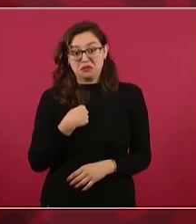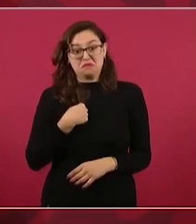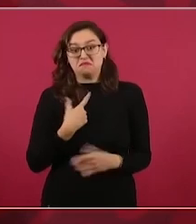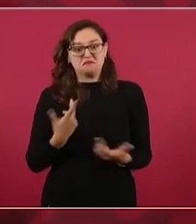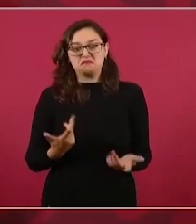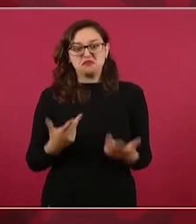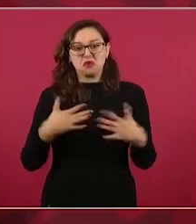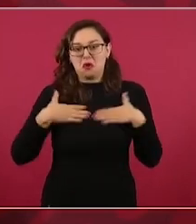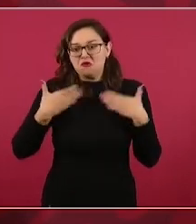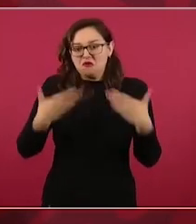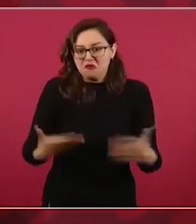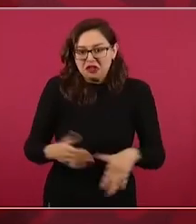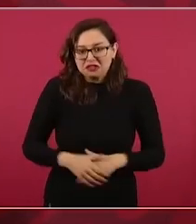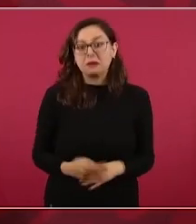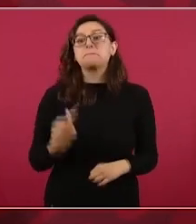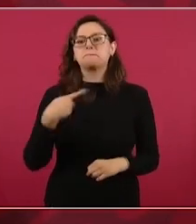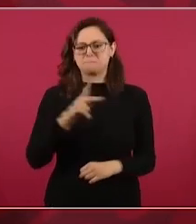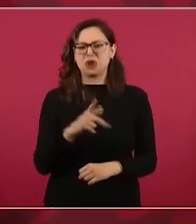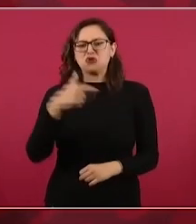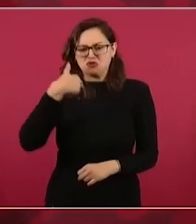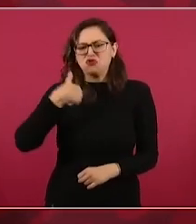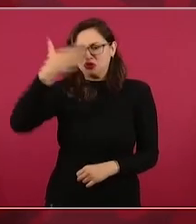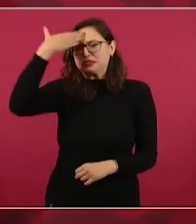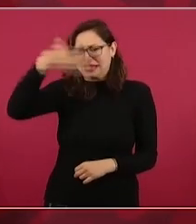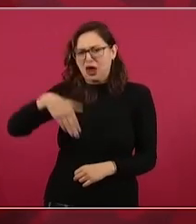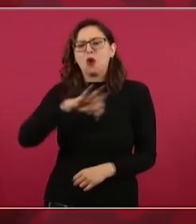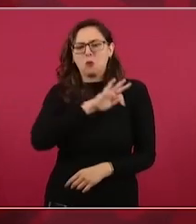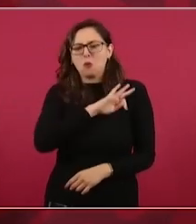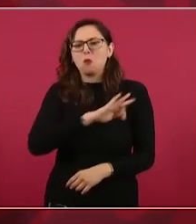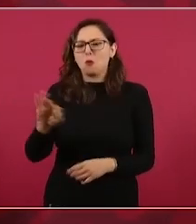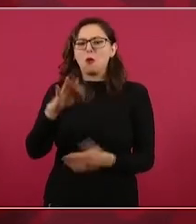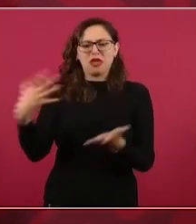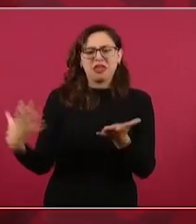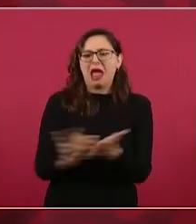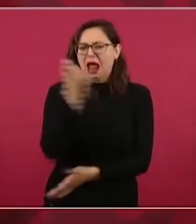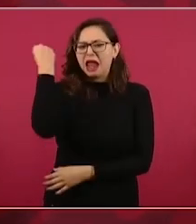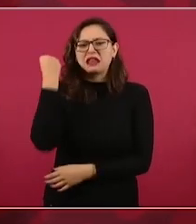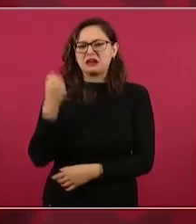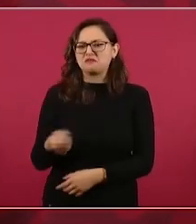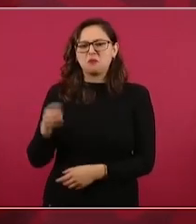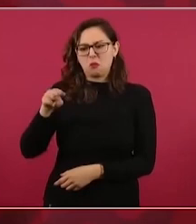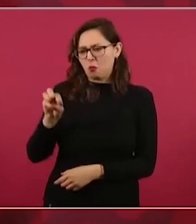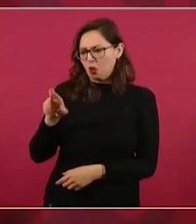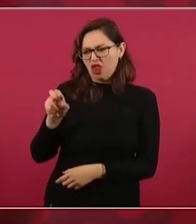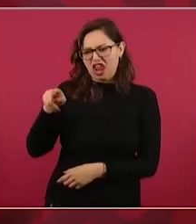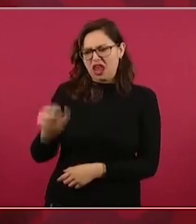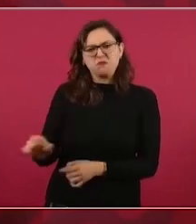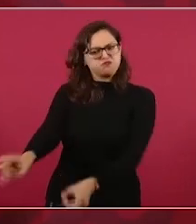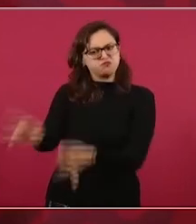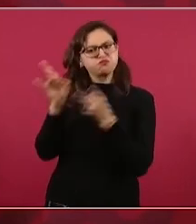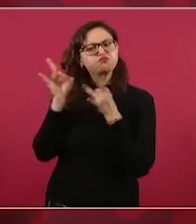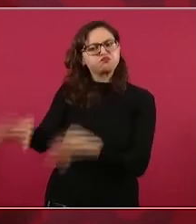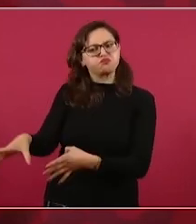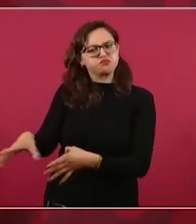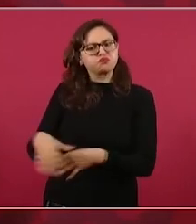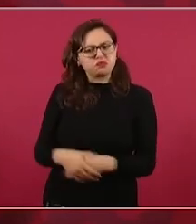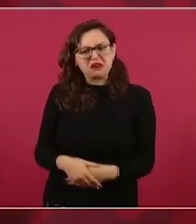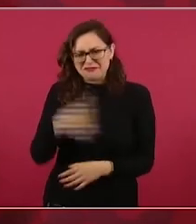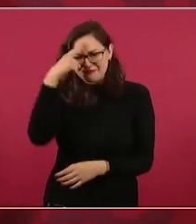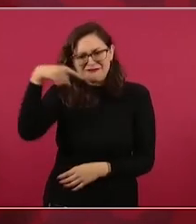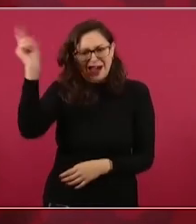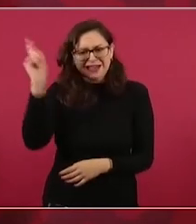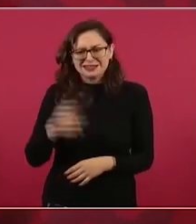yo tenía la solución a nivel de mercadotecnia esta campaña no se gana